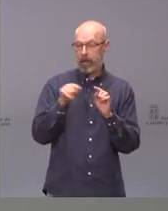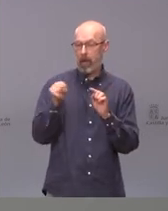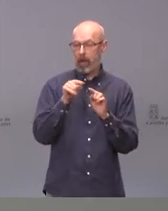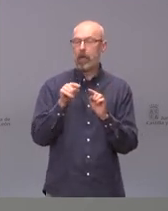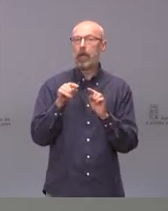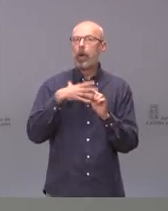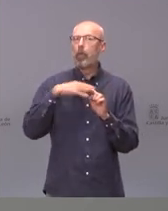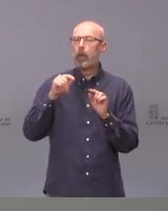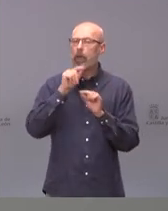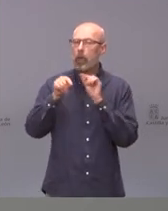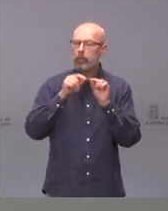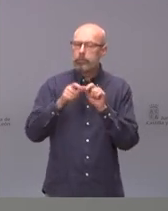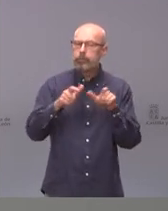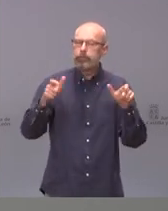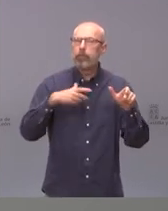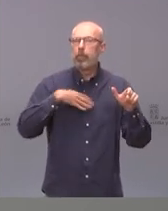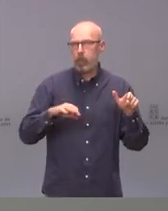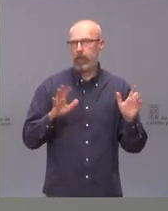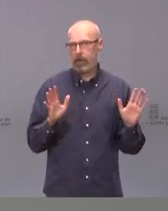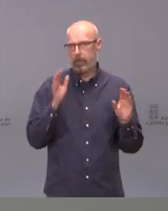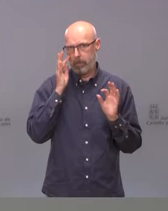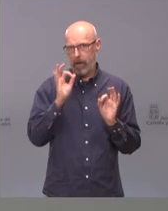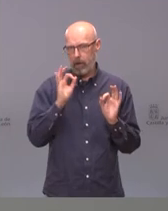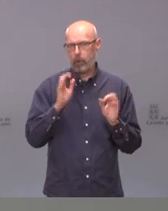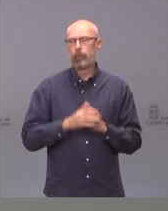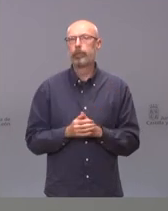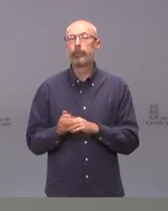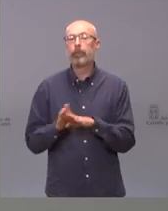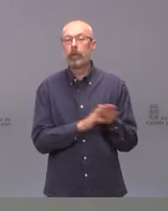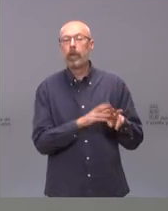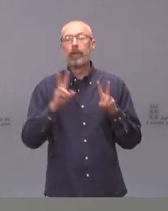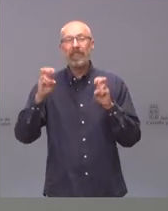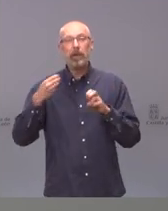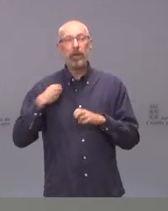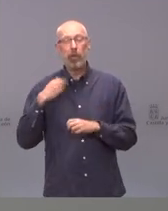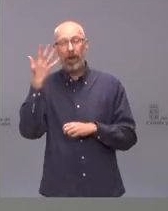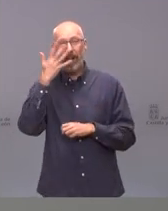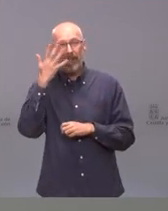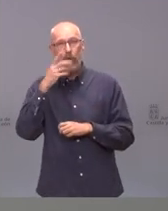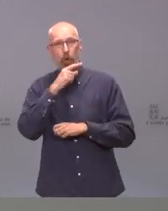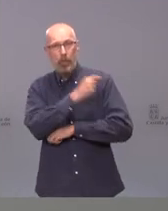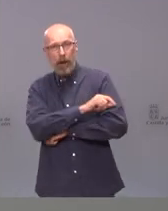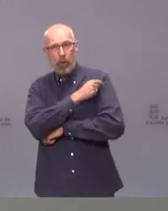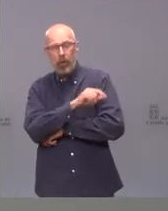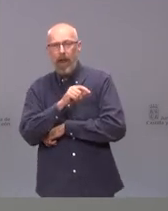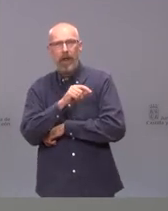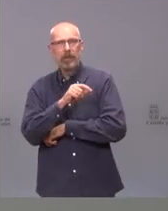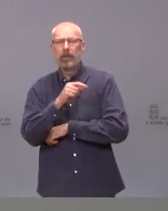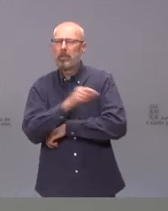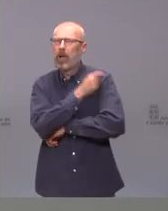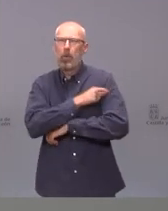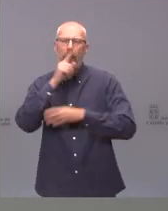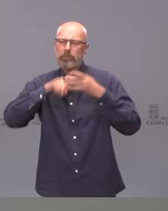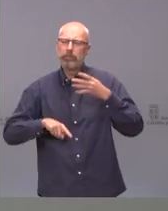es evidente. En cuanto al recelo, pues el recelo con todas las vacunas ha existido siempre. O sea,